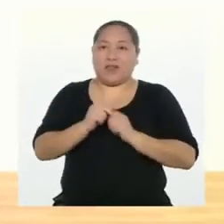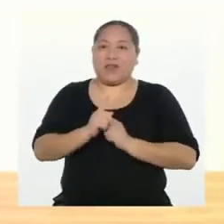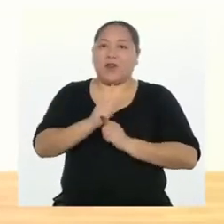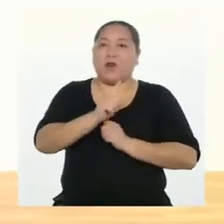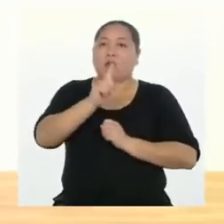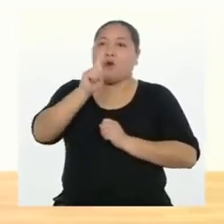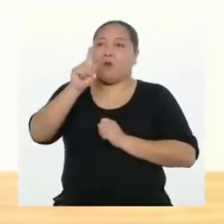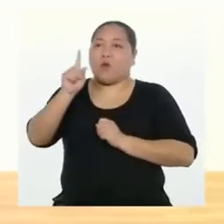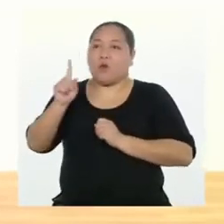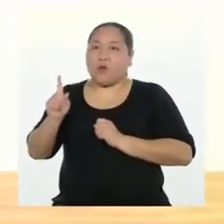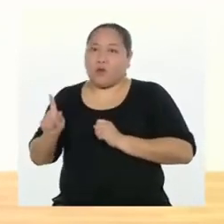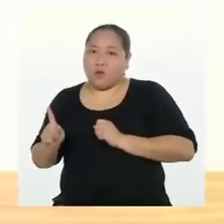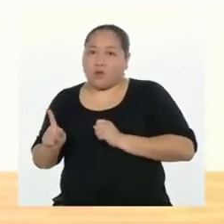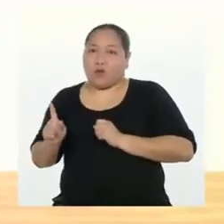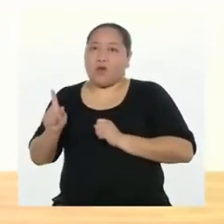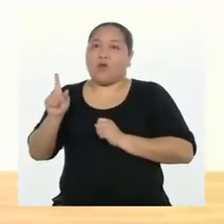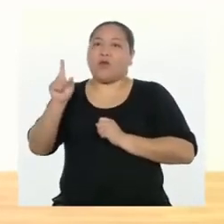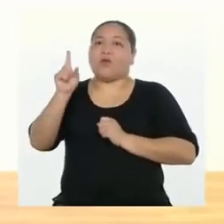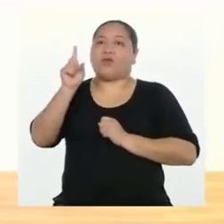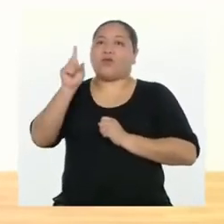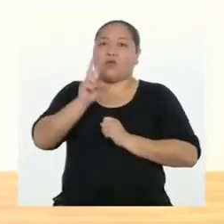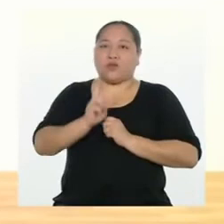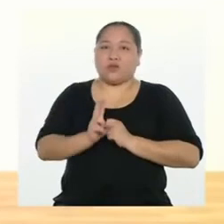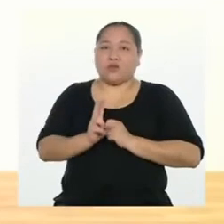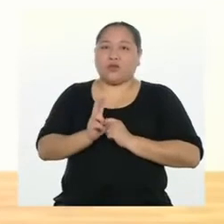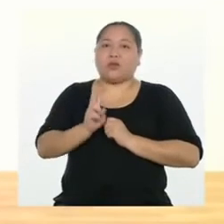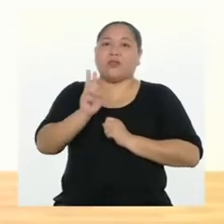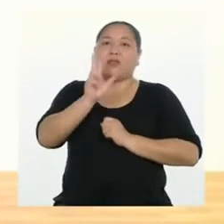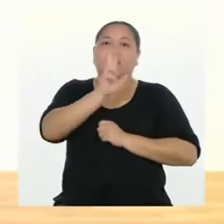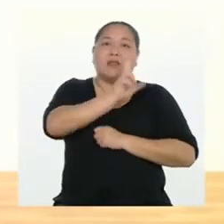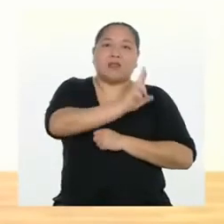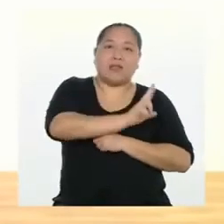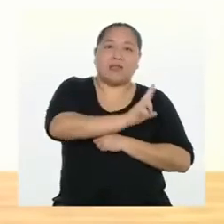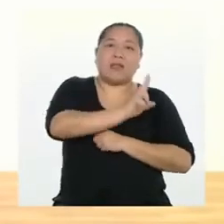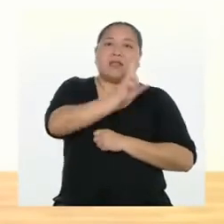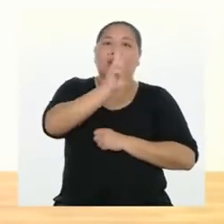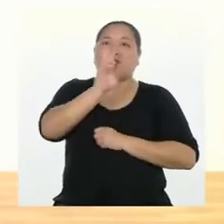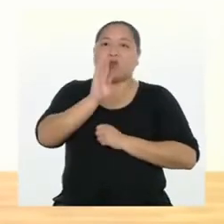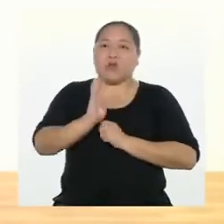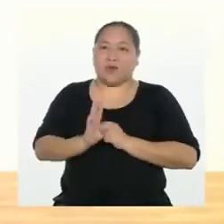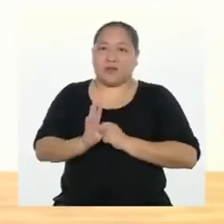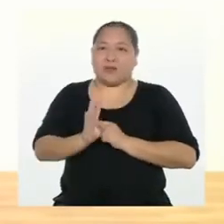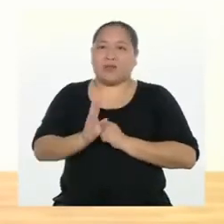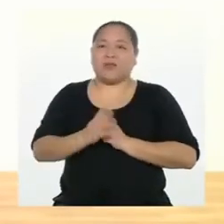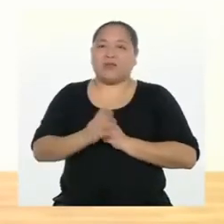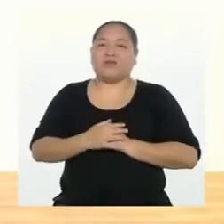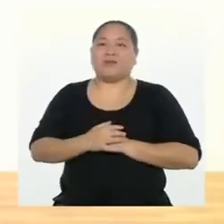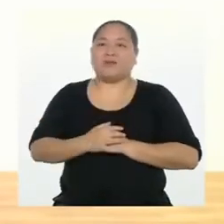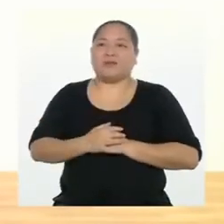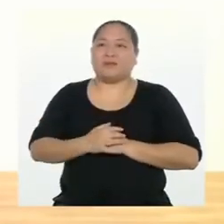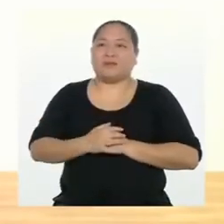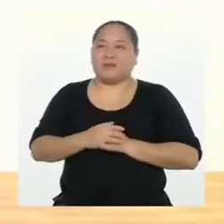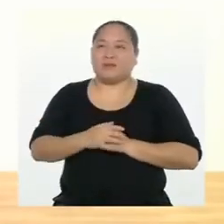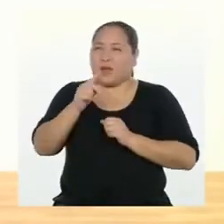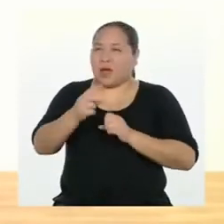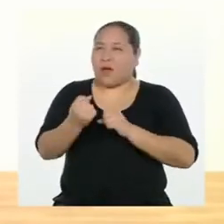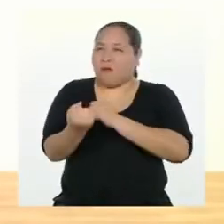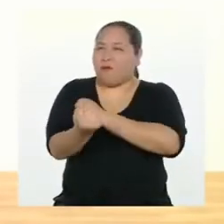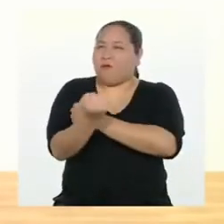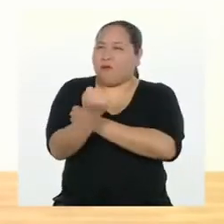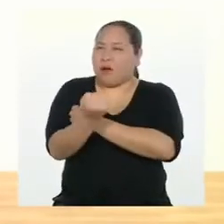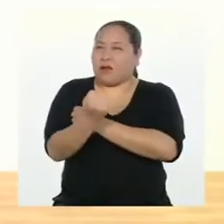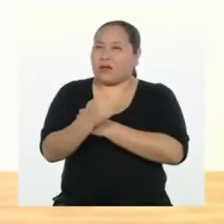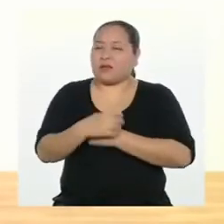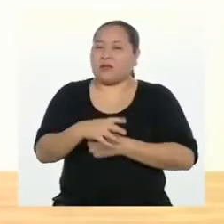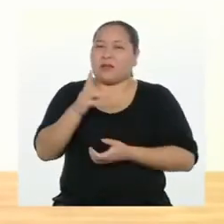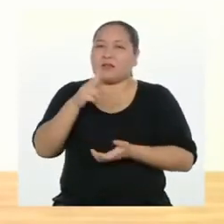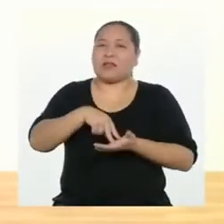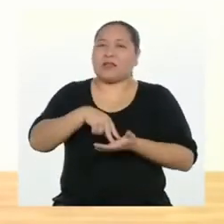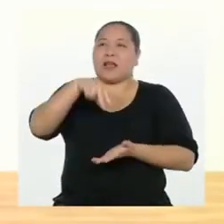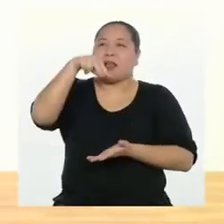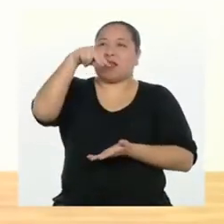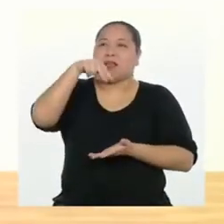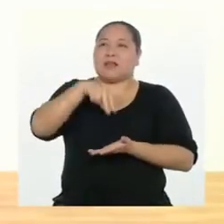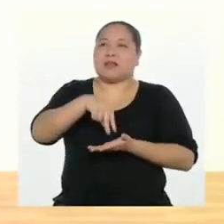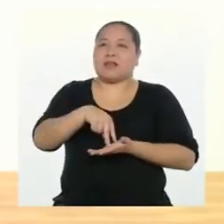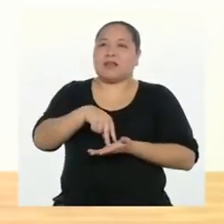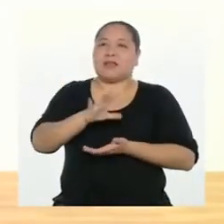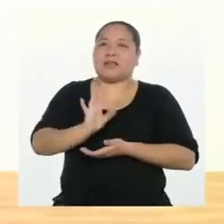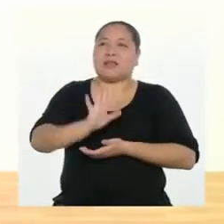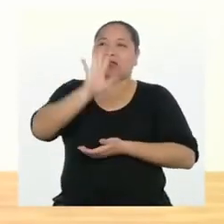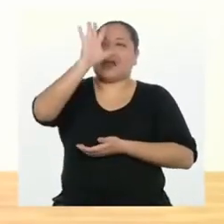Vamos de nuevo. Y uno, dos, tres, cuatro. Aquí viene lo fuerte. Vamos a saltar.